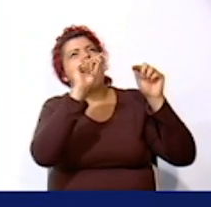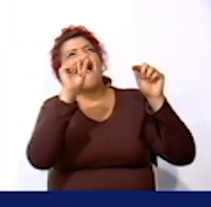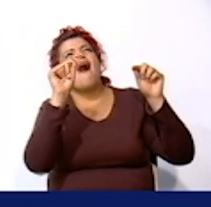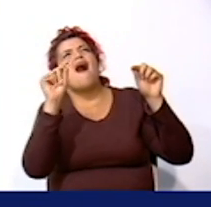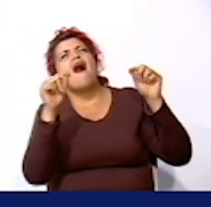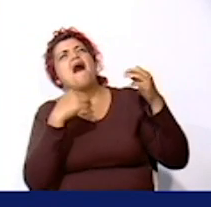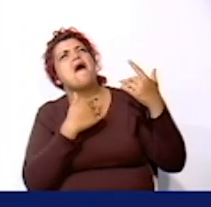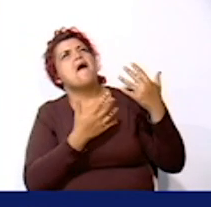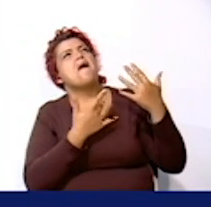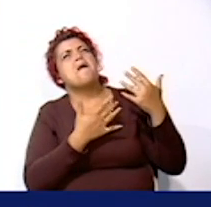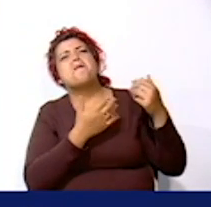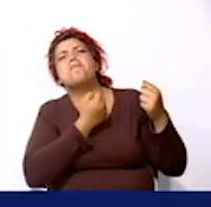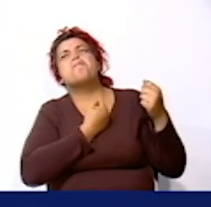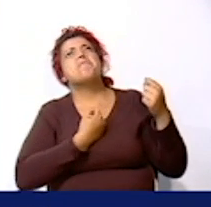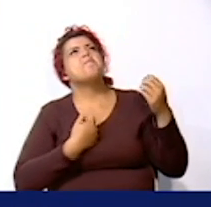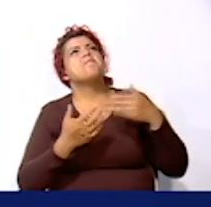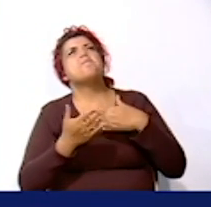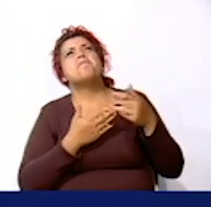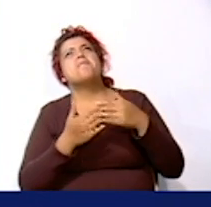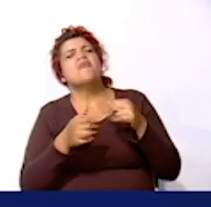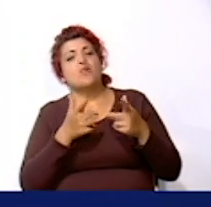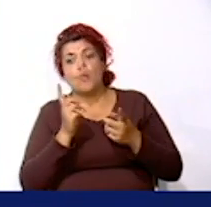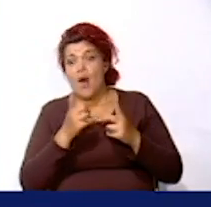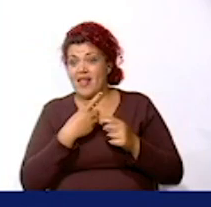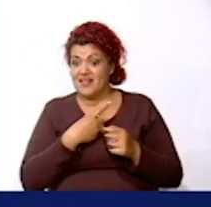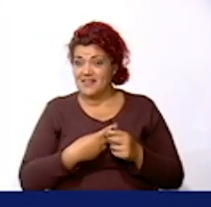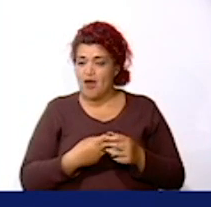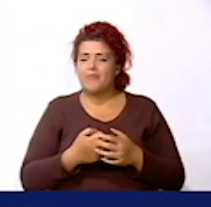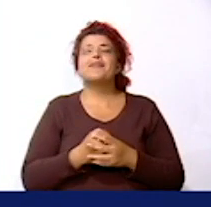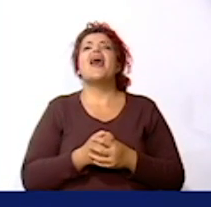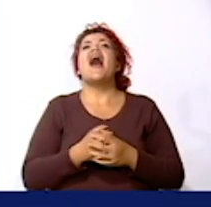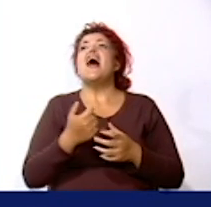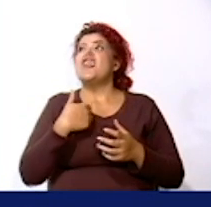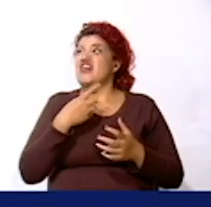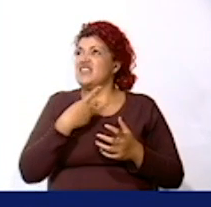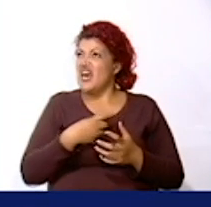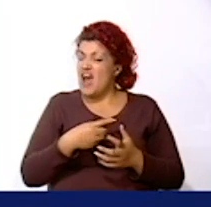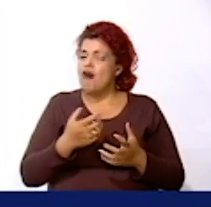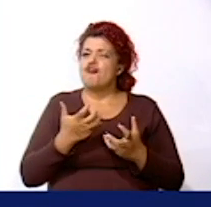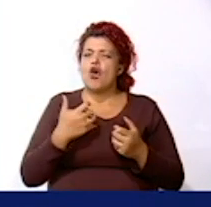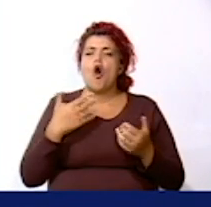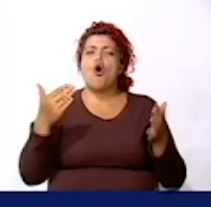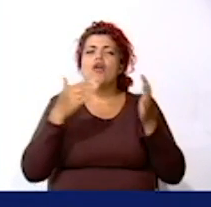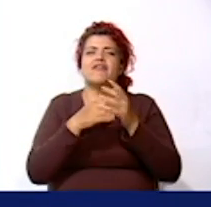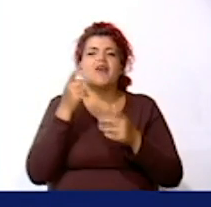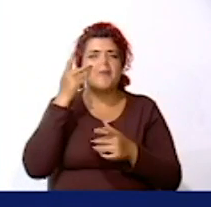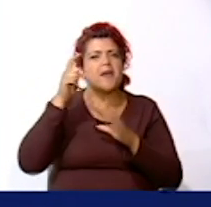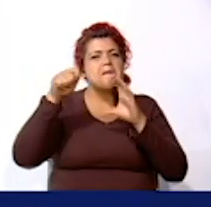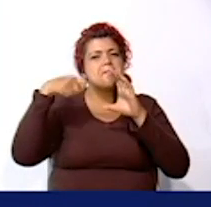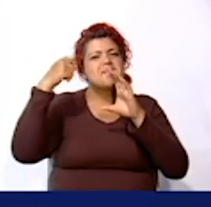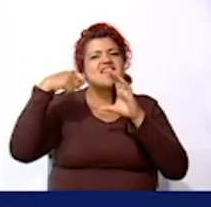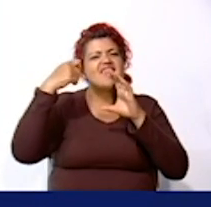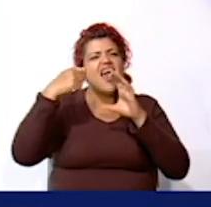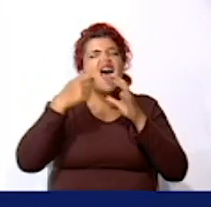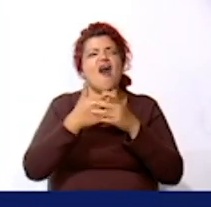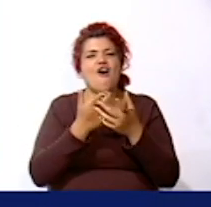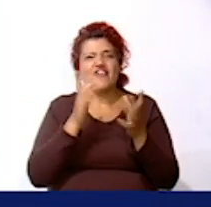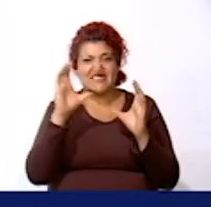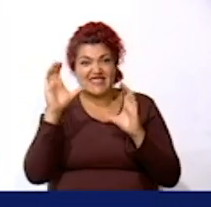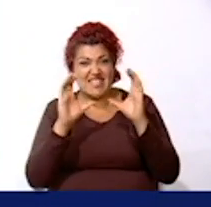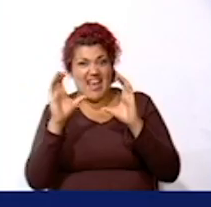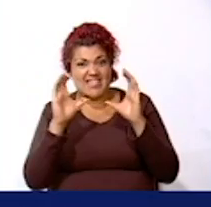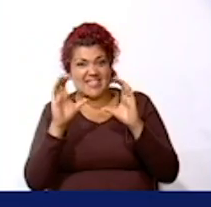esperar! ¿Y qué deseo pediste? Que nos veamos en un nuevo capítulo de... ¡Camaleón! ¡Y las